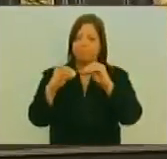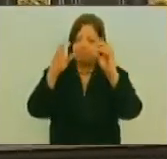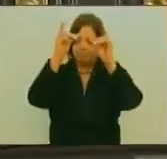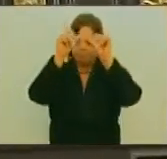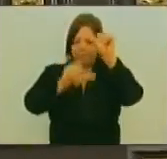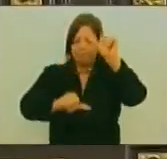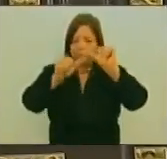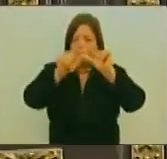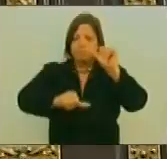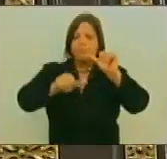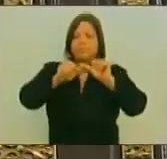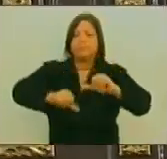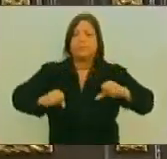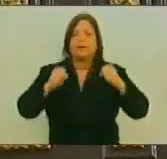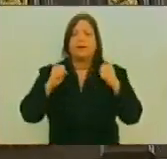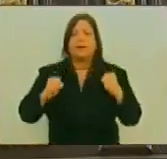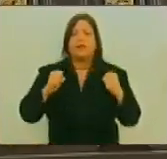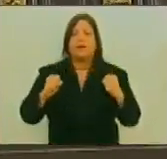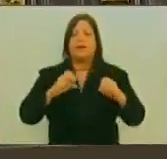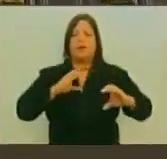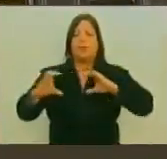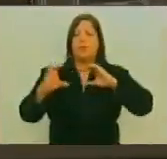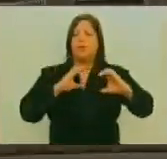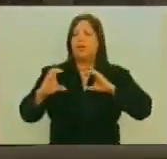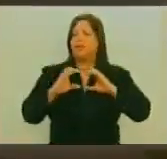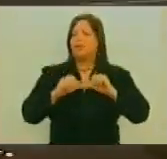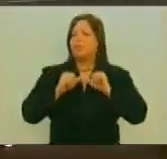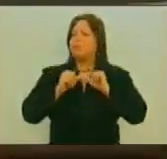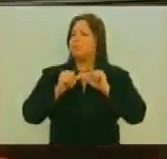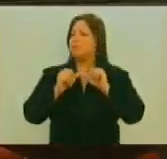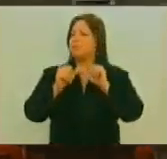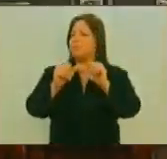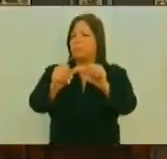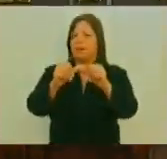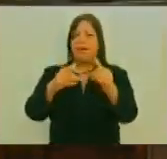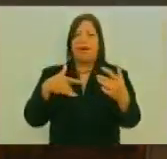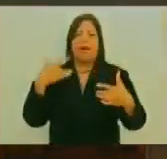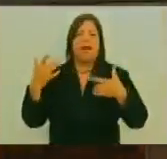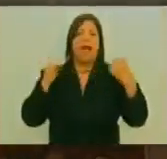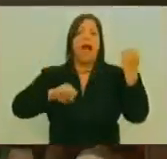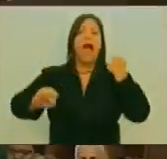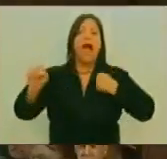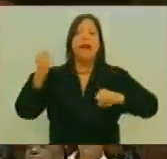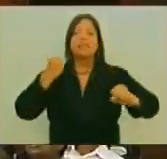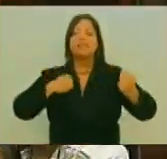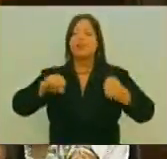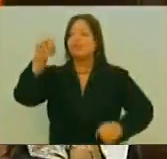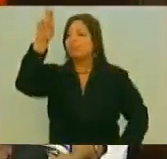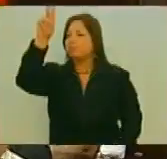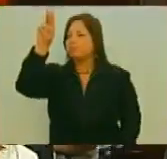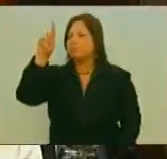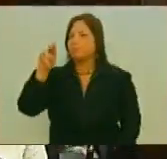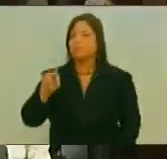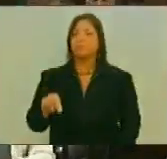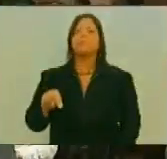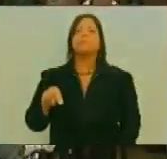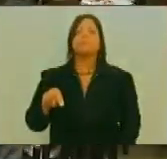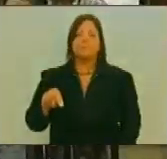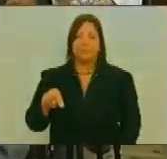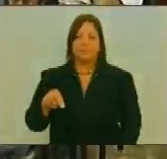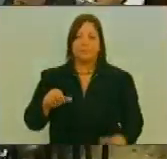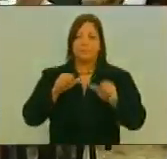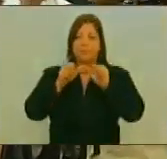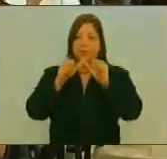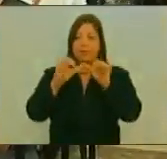Que Nos Va Asegurar Esa Comunicación Esa Activación Diaria Y Permanente Para Que